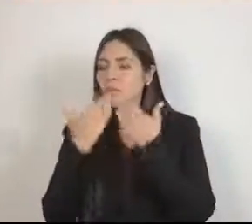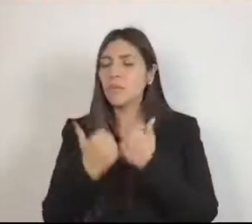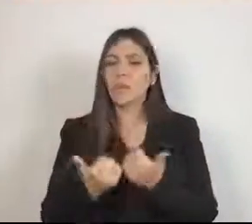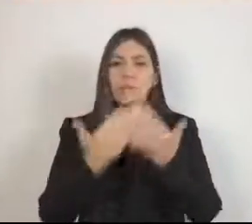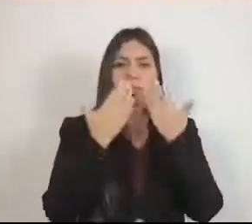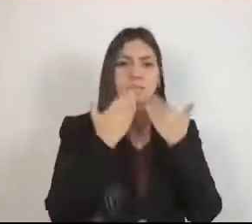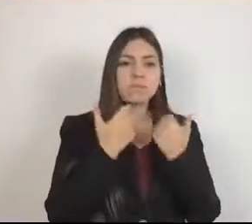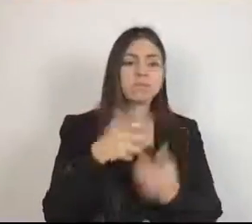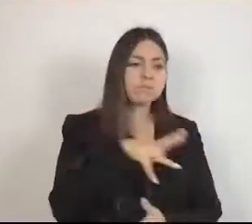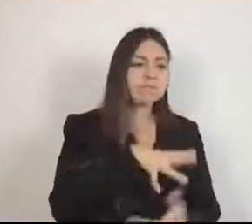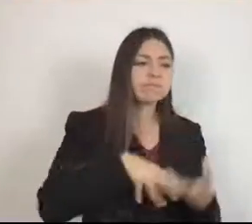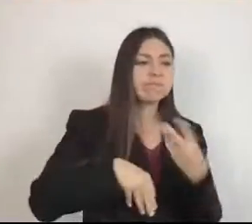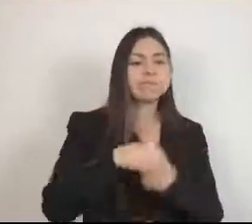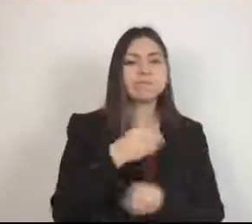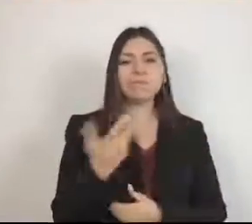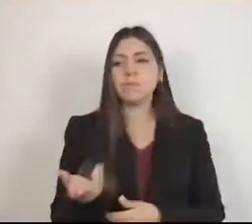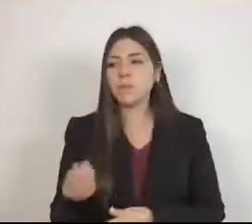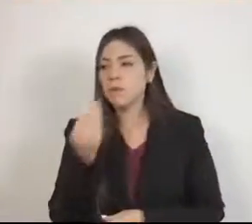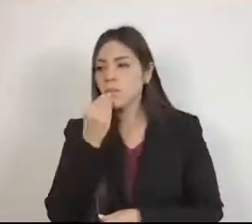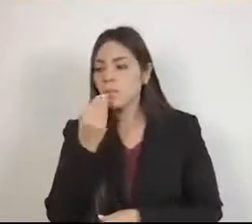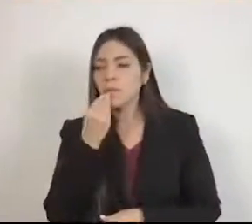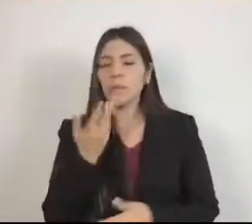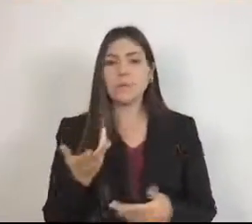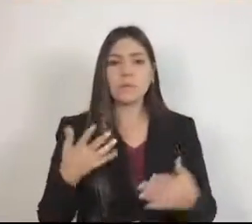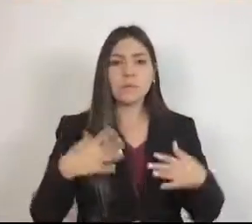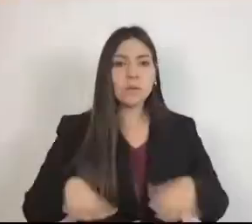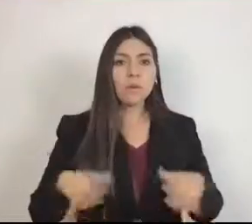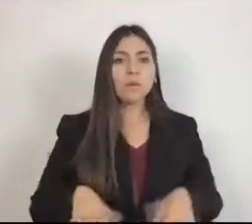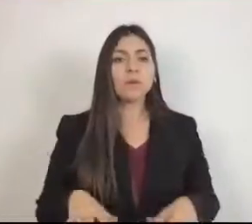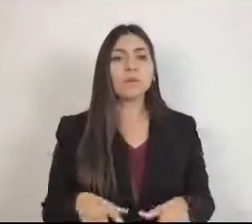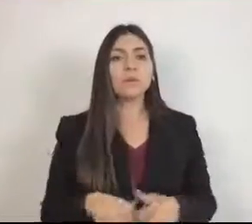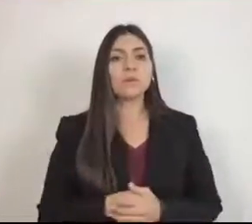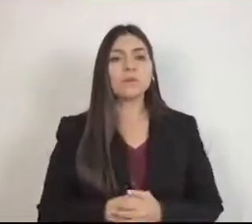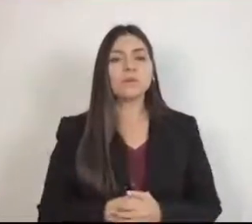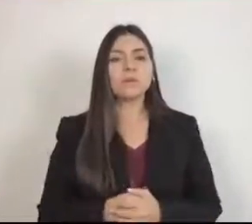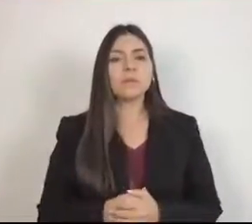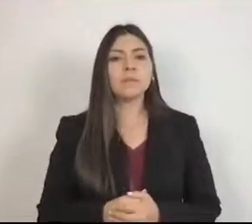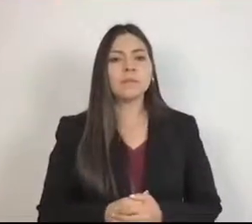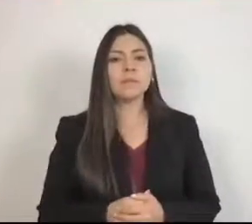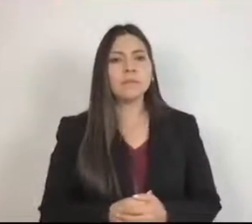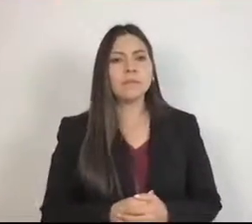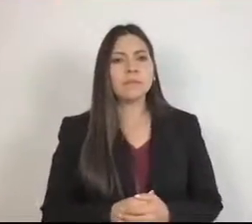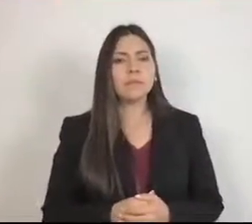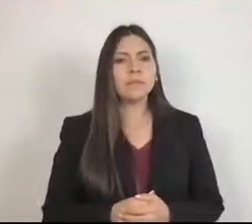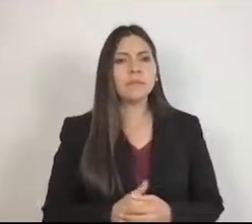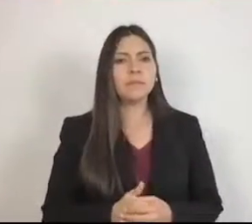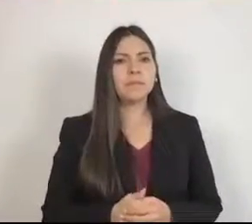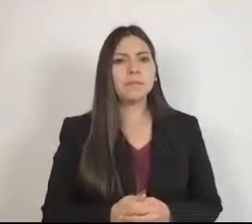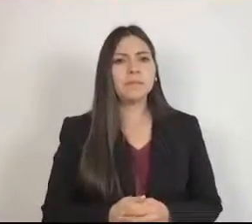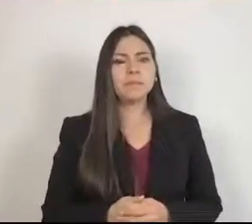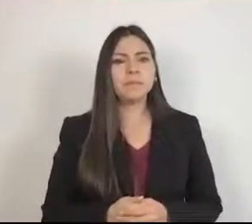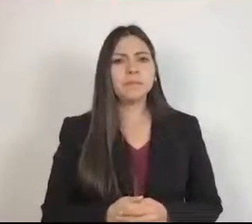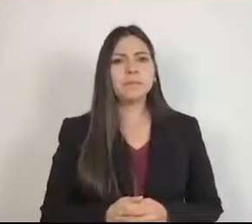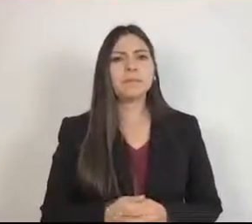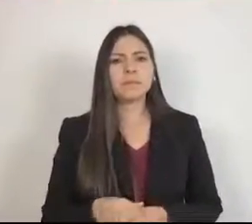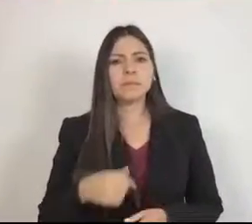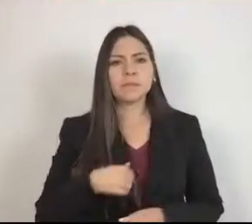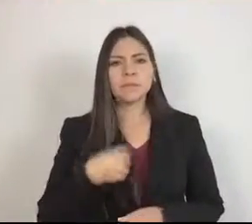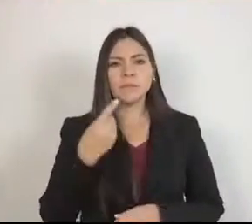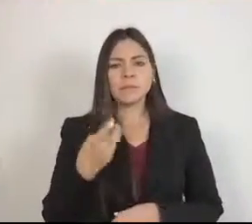Comida, vestido y, sobre eso, es lo que quiero enfocar.